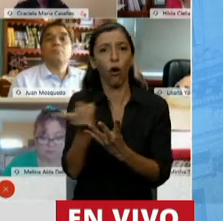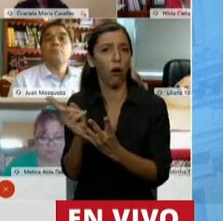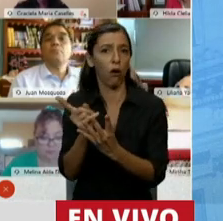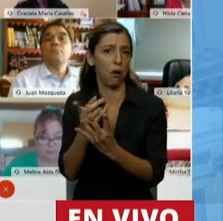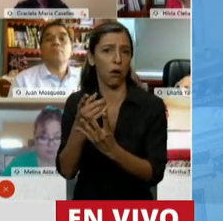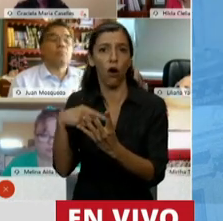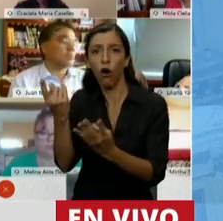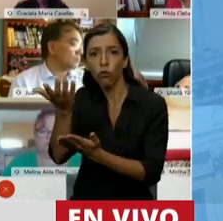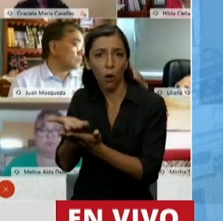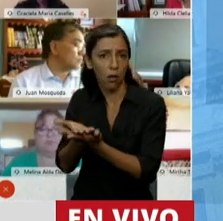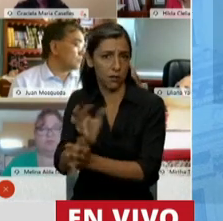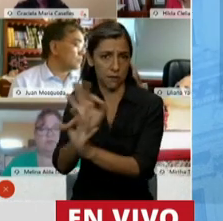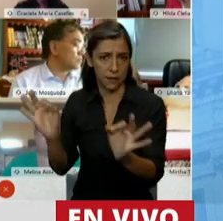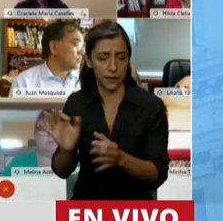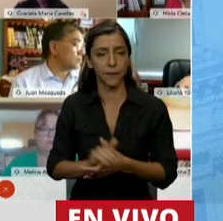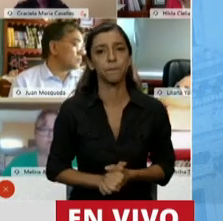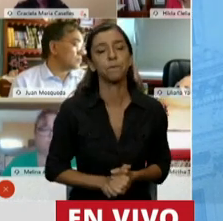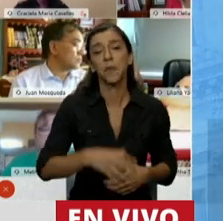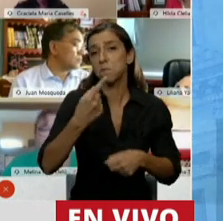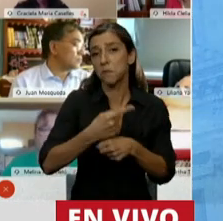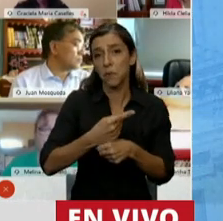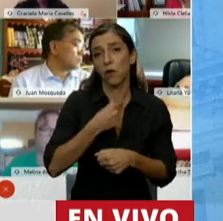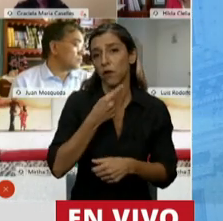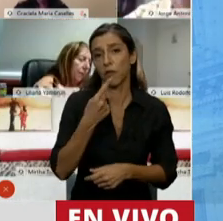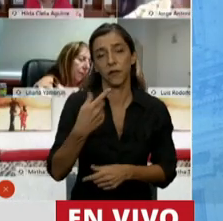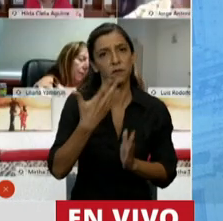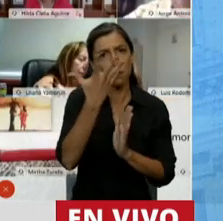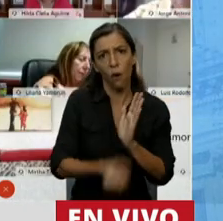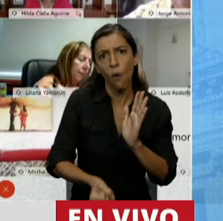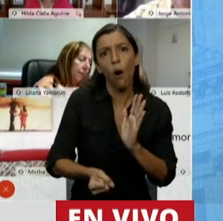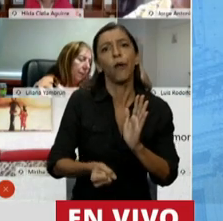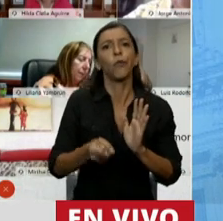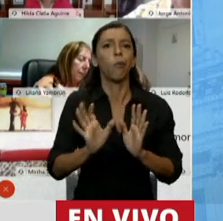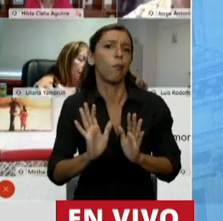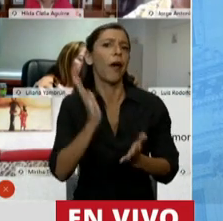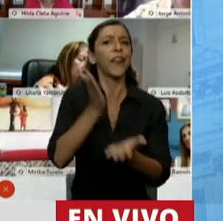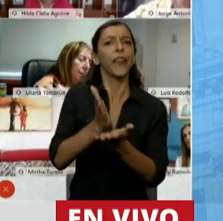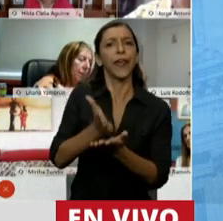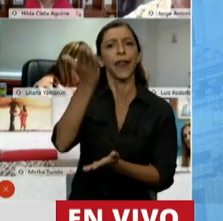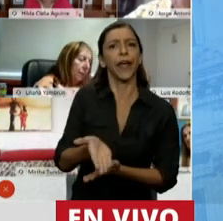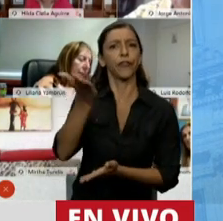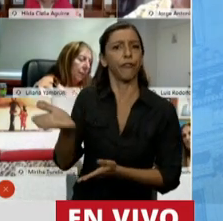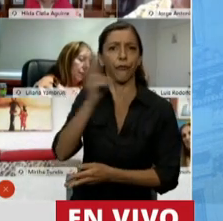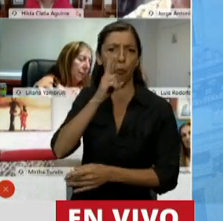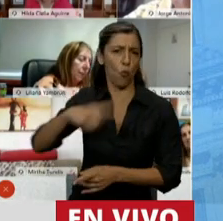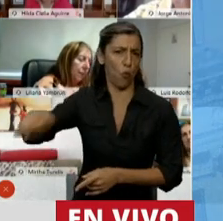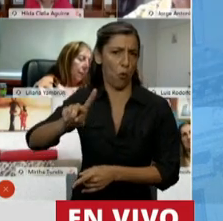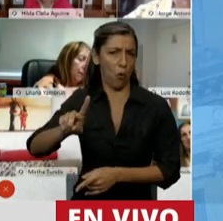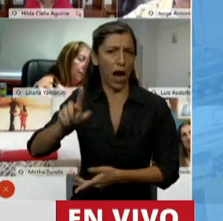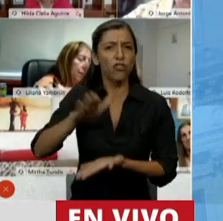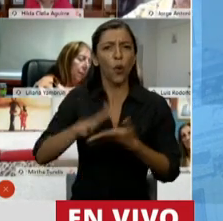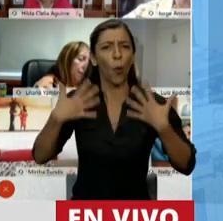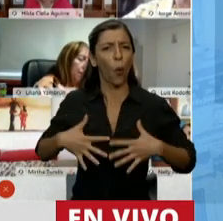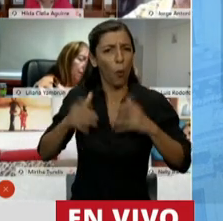En primer lugar, considero que el aborto no es el ejercicio de un derecho de la mujer sobre su cuerpo. Y que es, en todo caso, en la